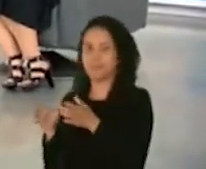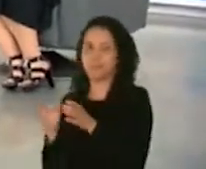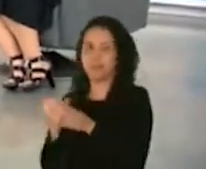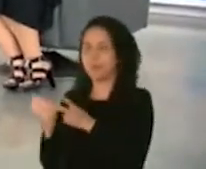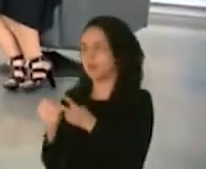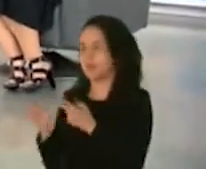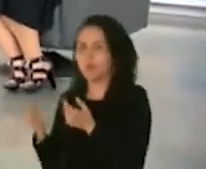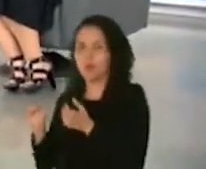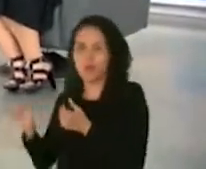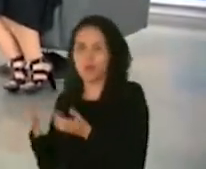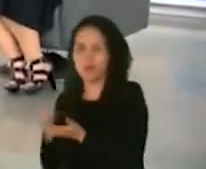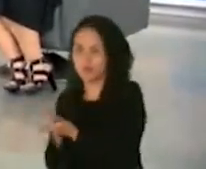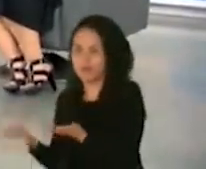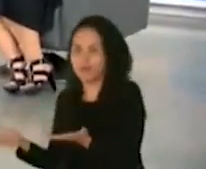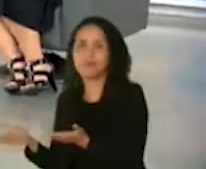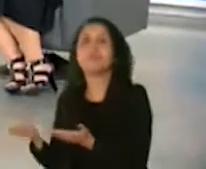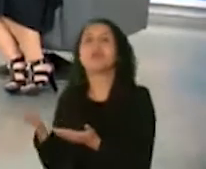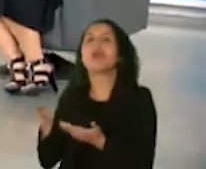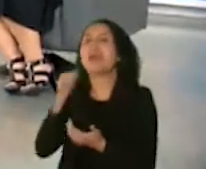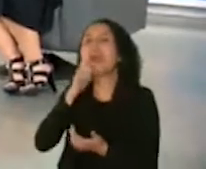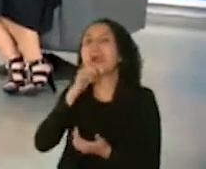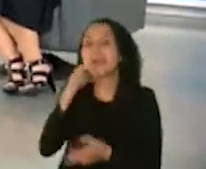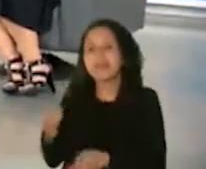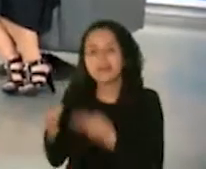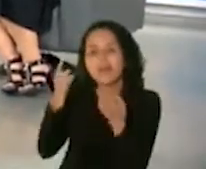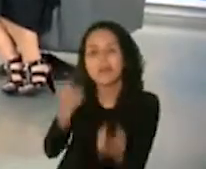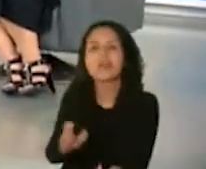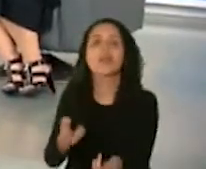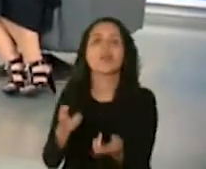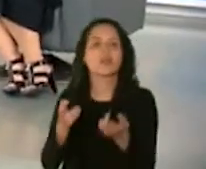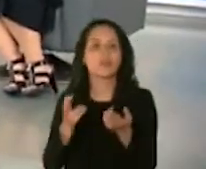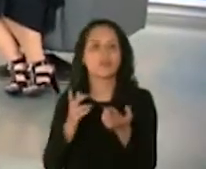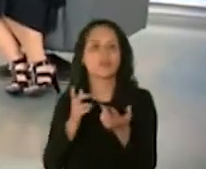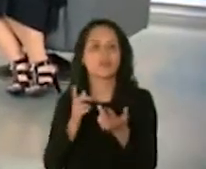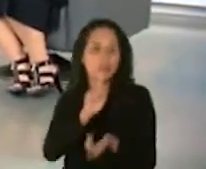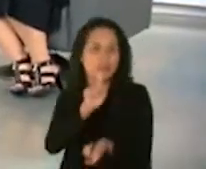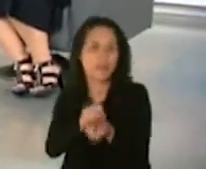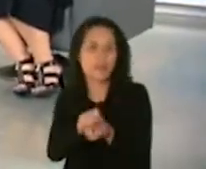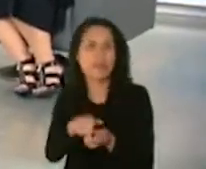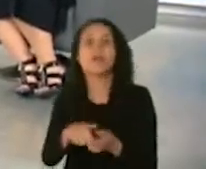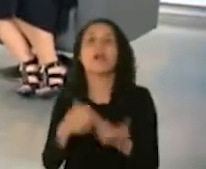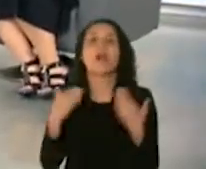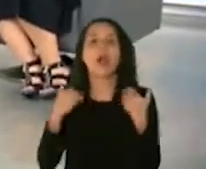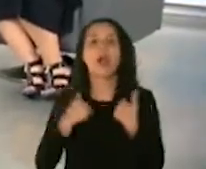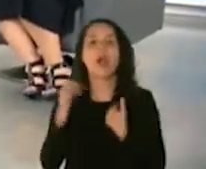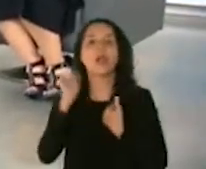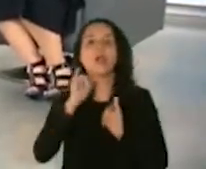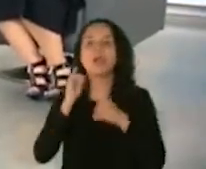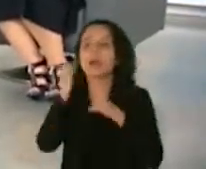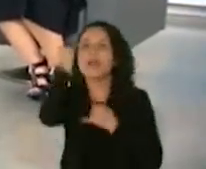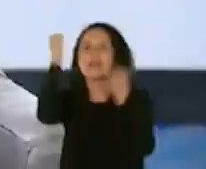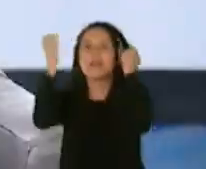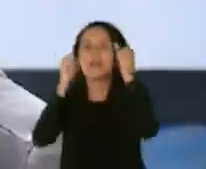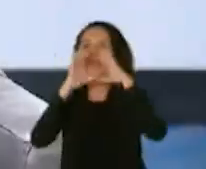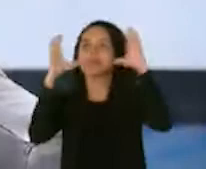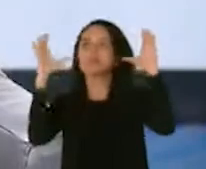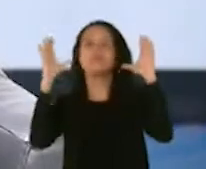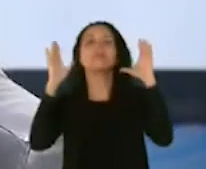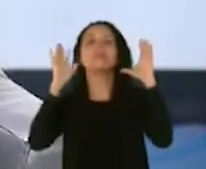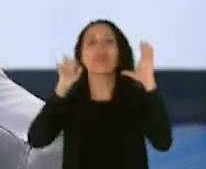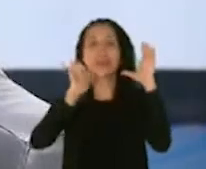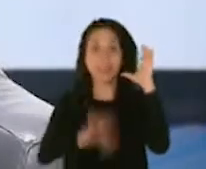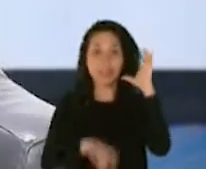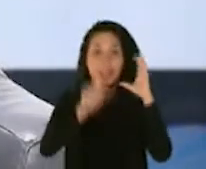a quién le recomendamos la vacuna inicialmente. Hay un marco conceptual para tomar las decisiones y eso debe